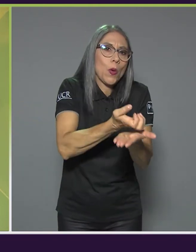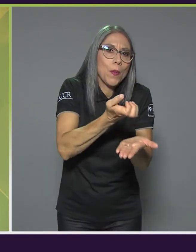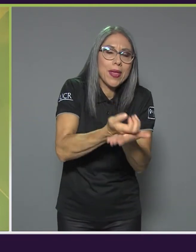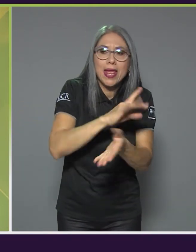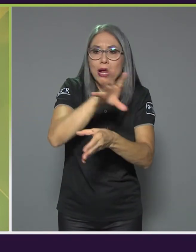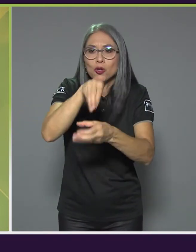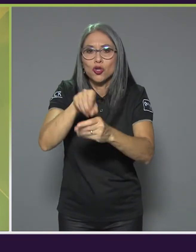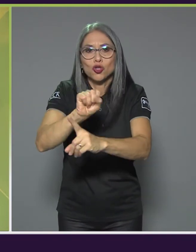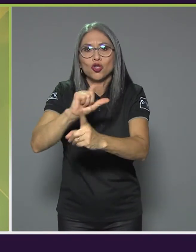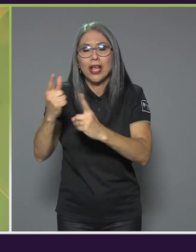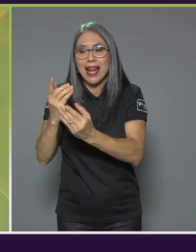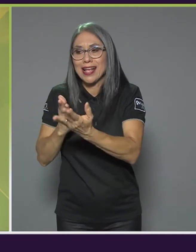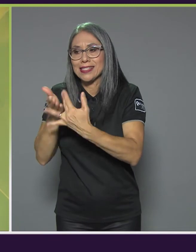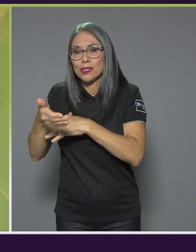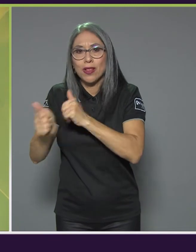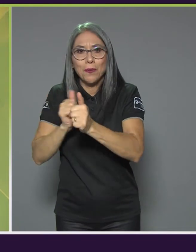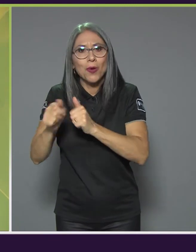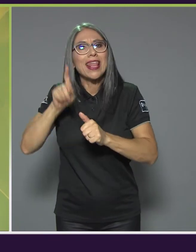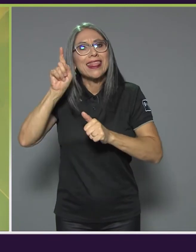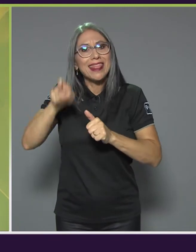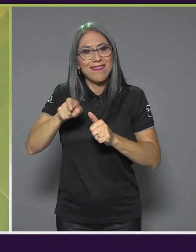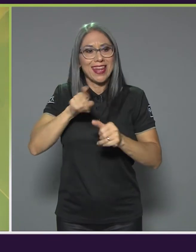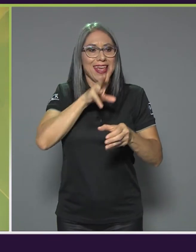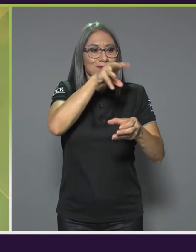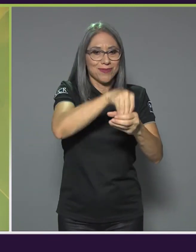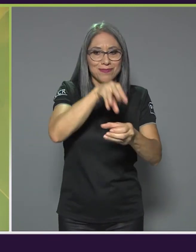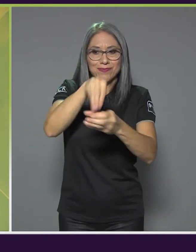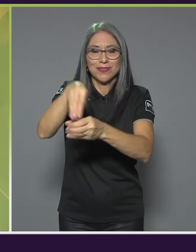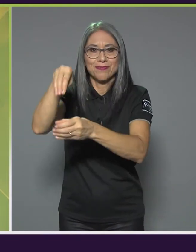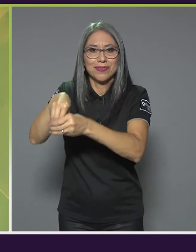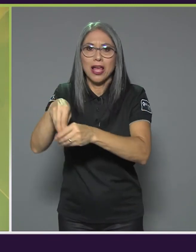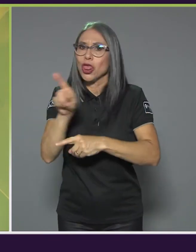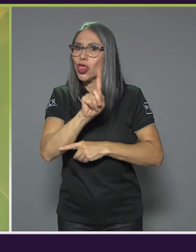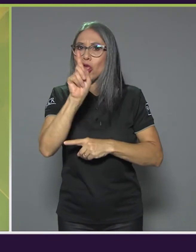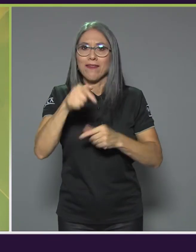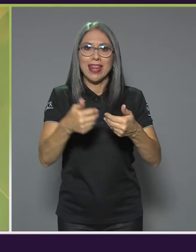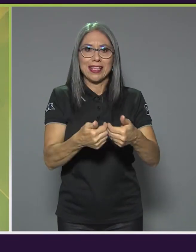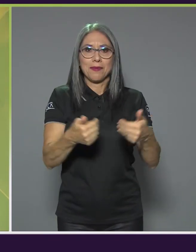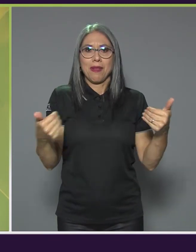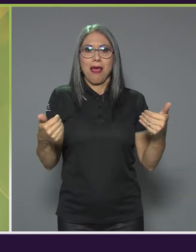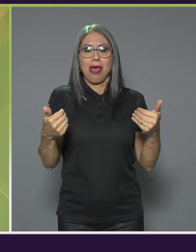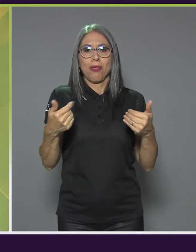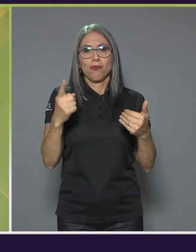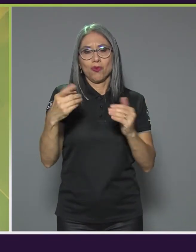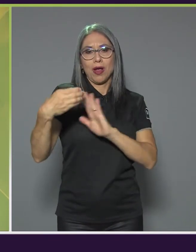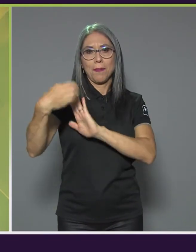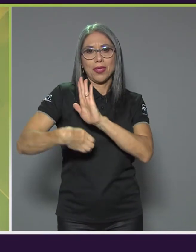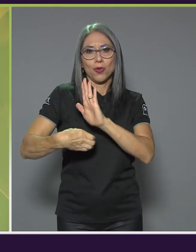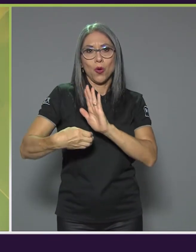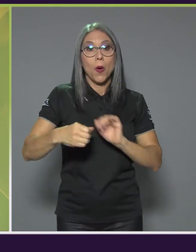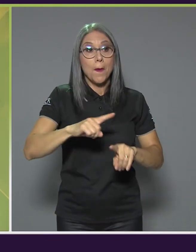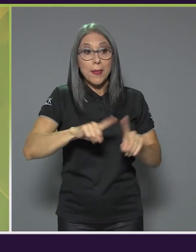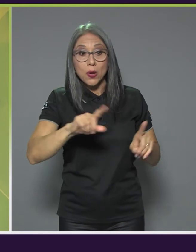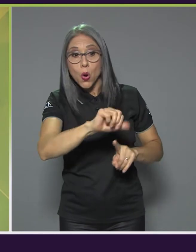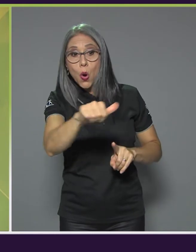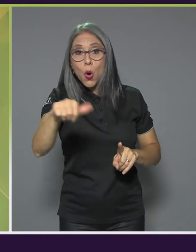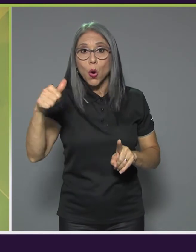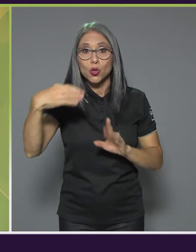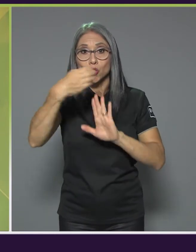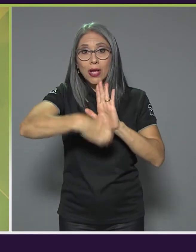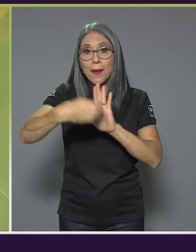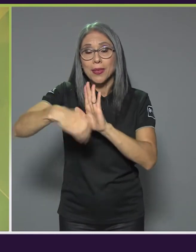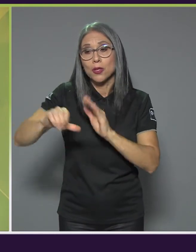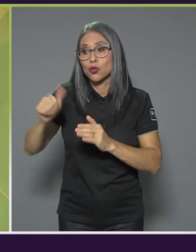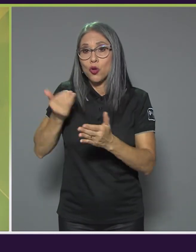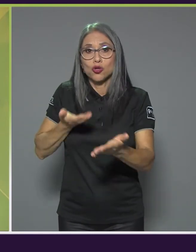deporte, y no deberían estar segregados en un solo capítulo, ¿verdad? En el resto de propuestas o en el resto de capítulos tampoco se